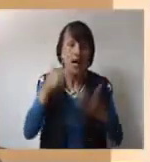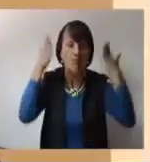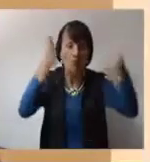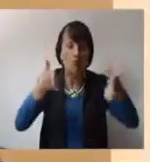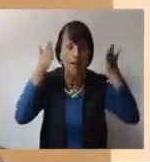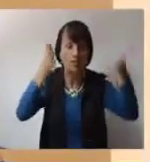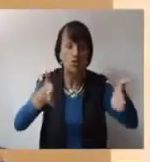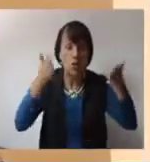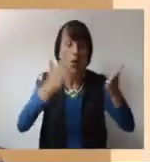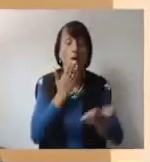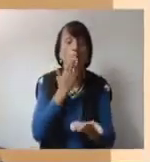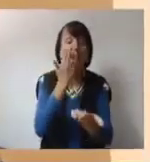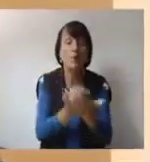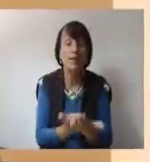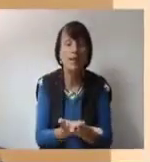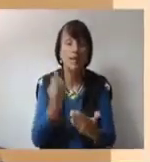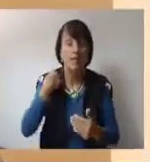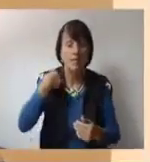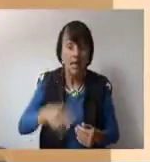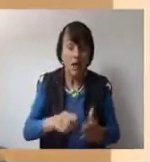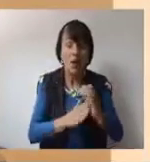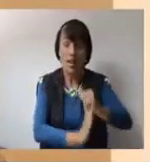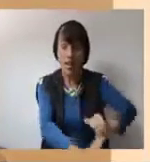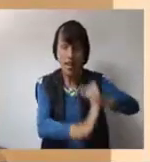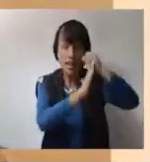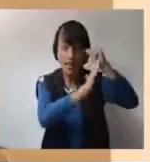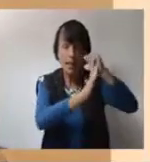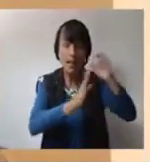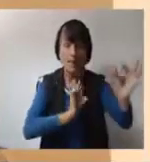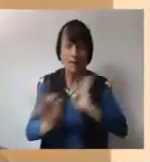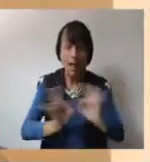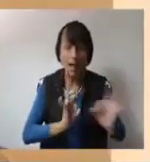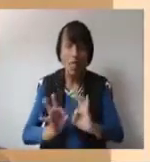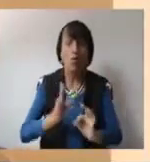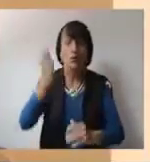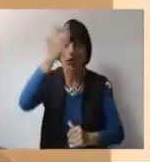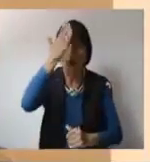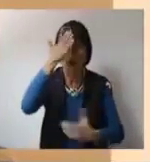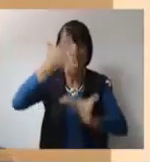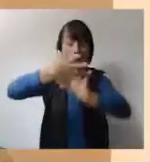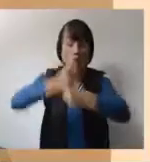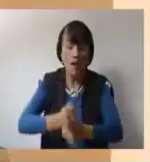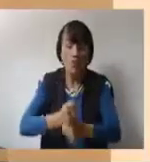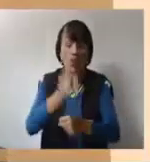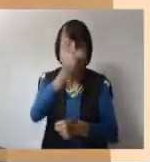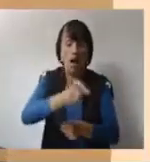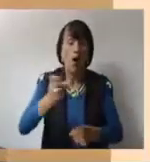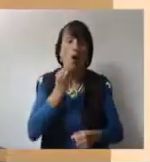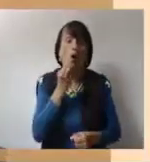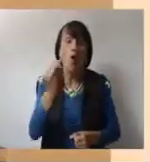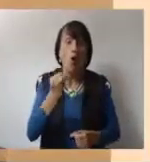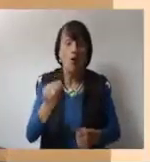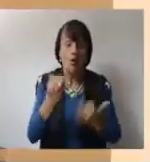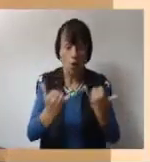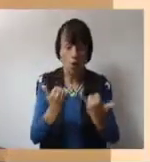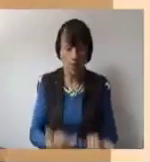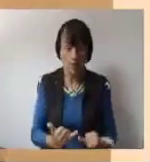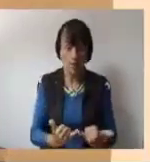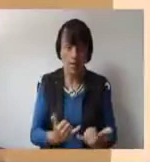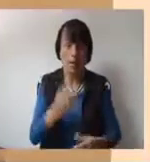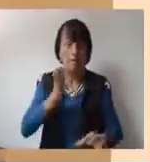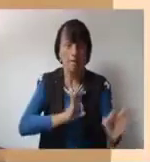formación, reclama que tengamos líderes capacitados y sabemos y estamos confiados que los jóvenes mirandinos